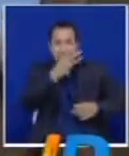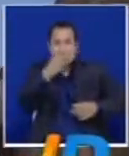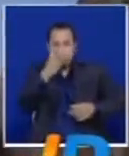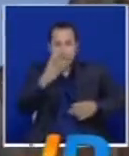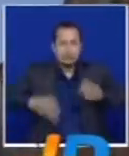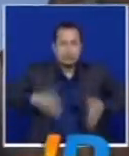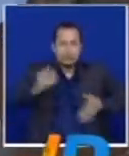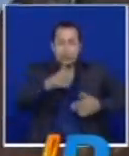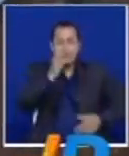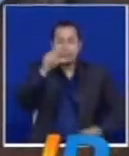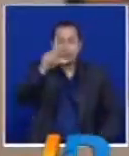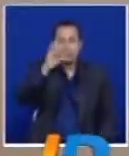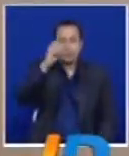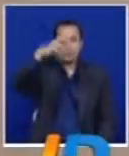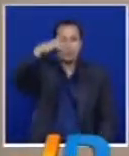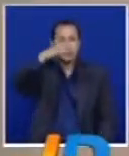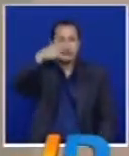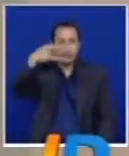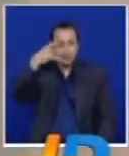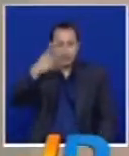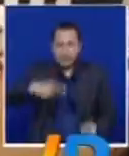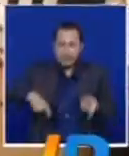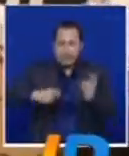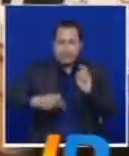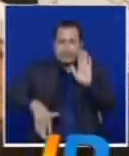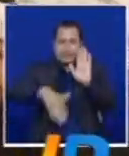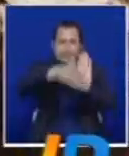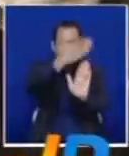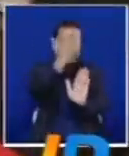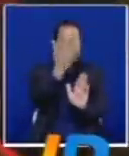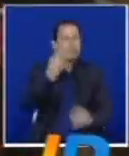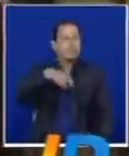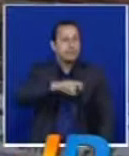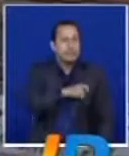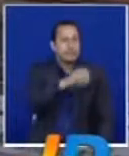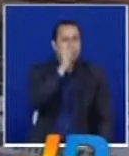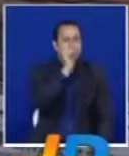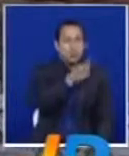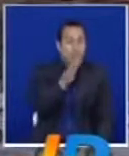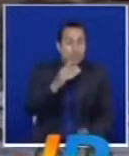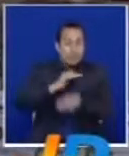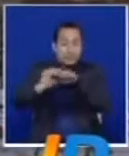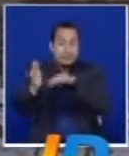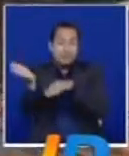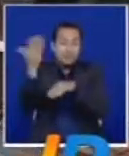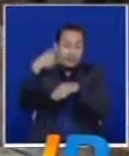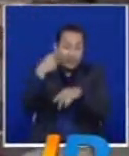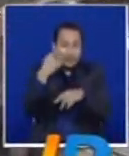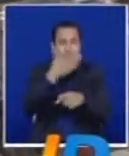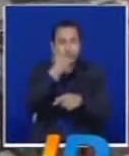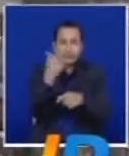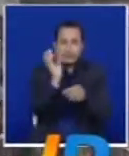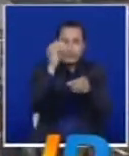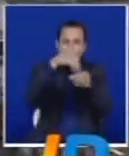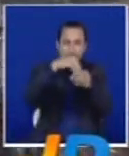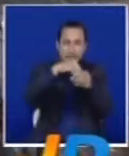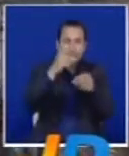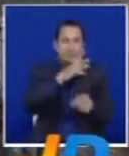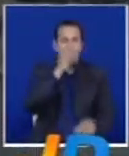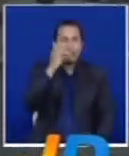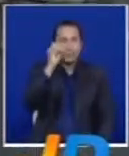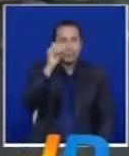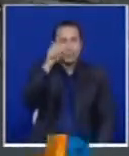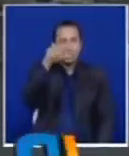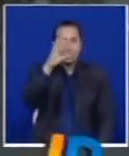Óscar López partirá hacia territorio español luego de una invitación de un club de ese país para vestir sus colores en Europa. Óscar iniciará su